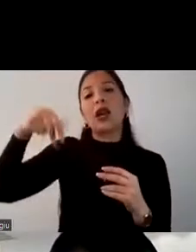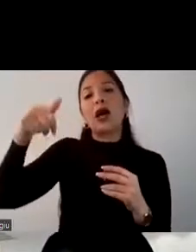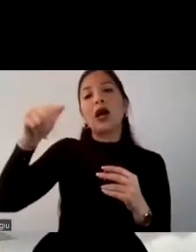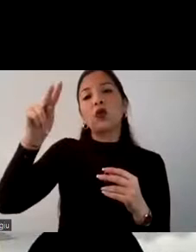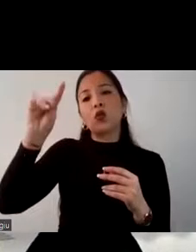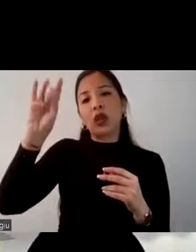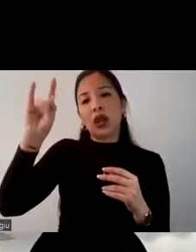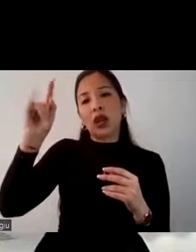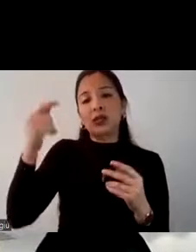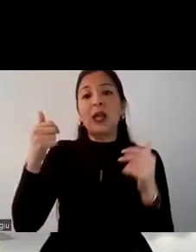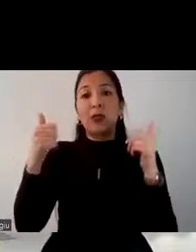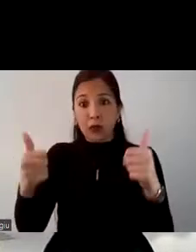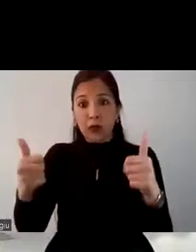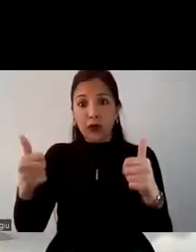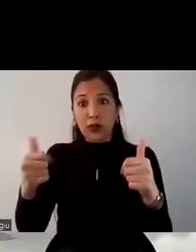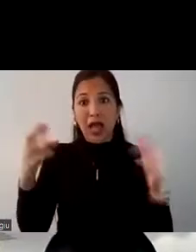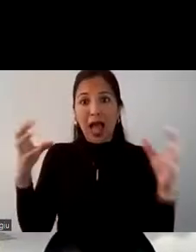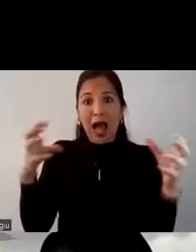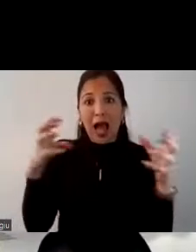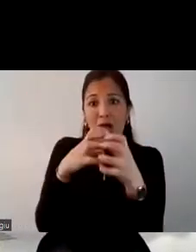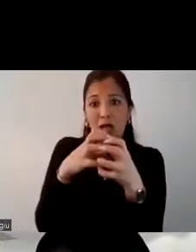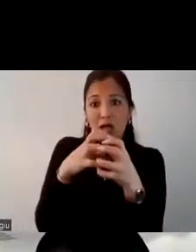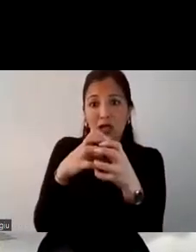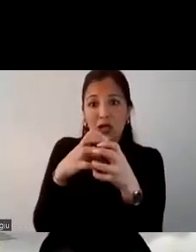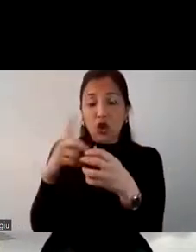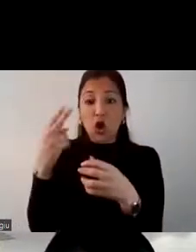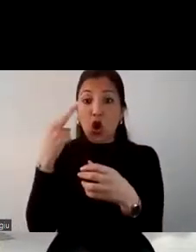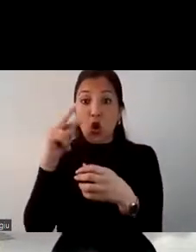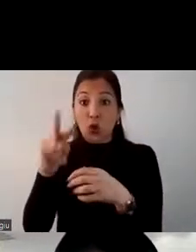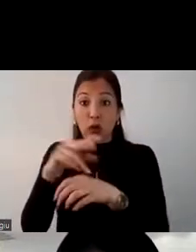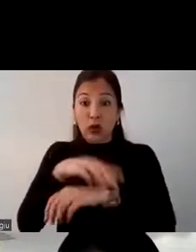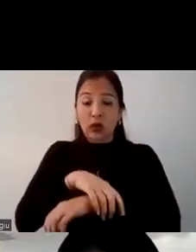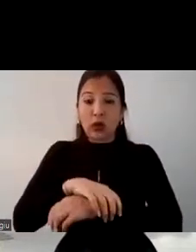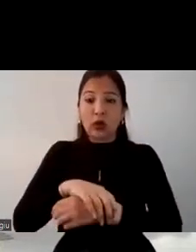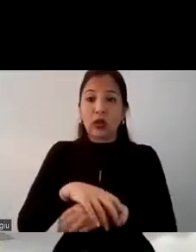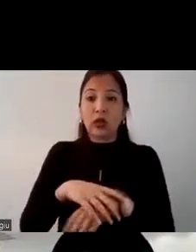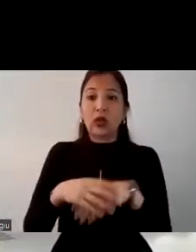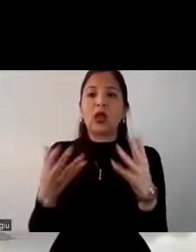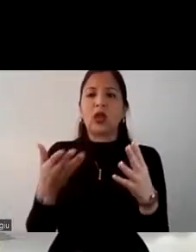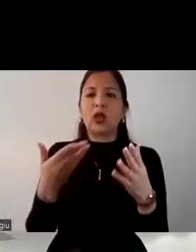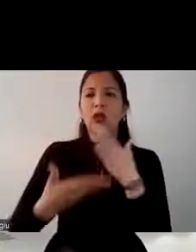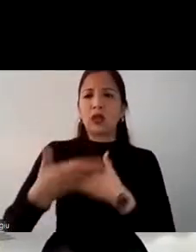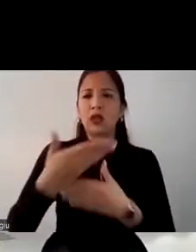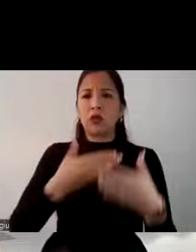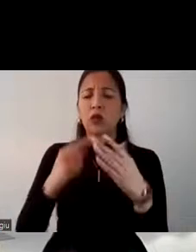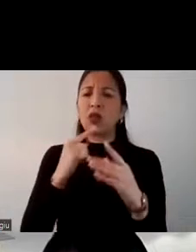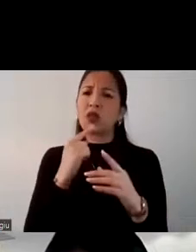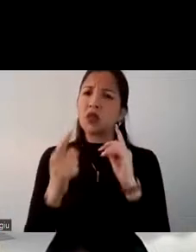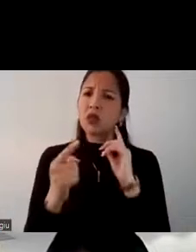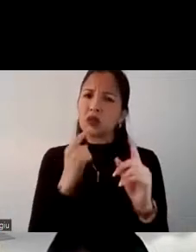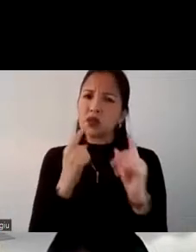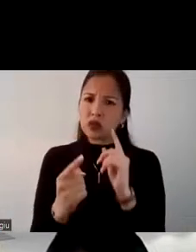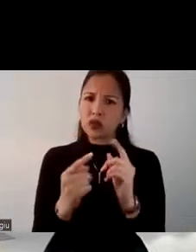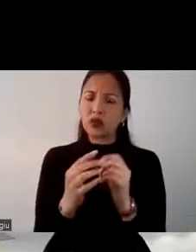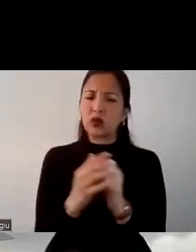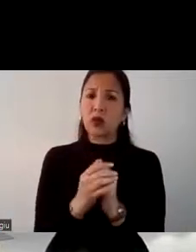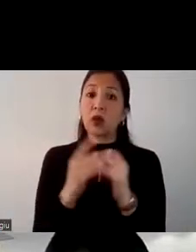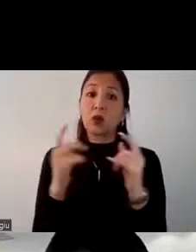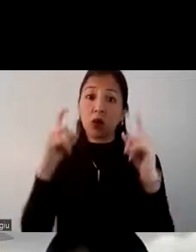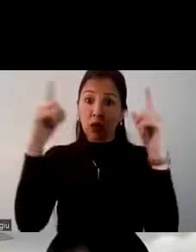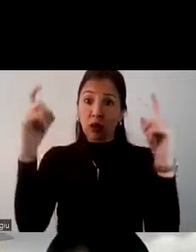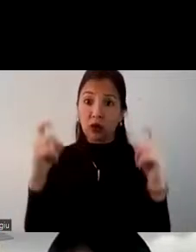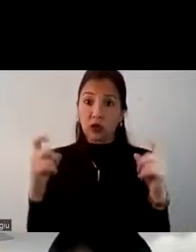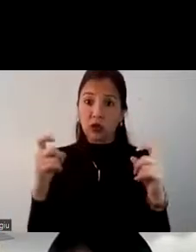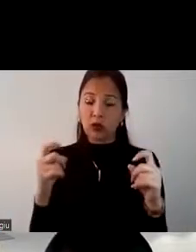que debería existir una asociación, pero ellos no lo están viendo así. Y hay que demostrar y diciendo, demostrar diciéndoles, por ejemplo,